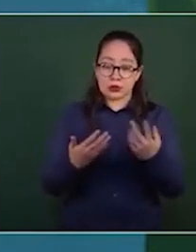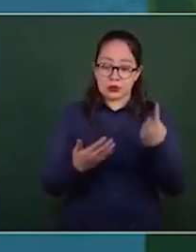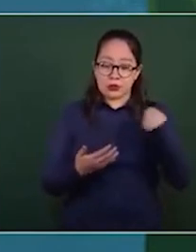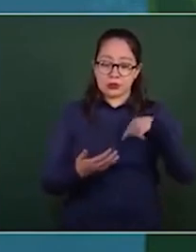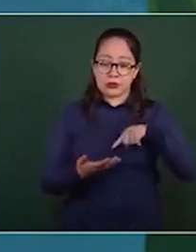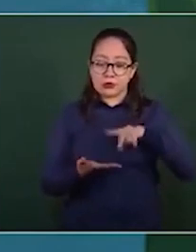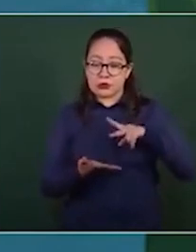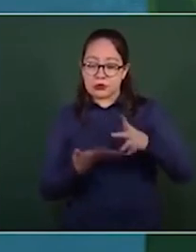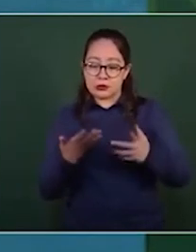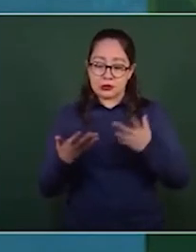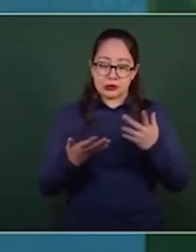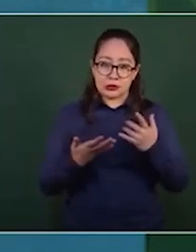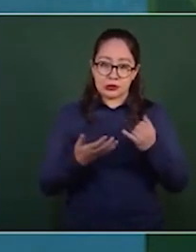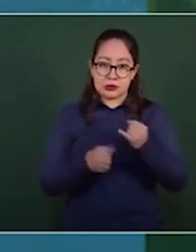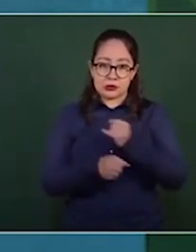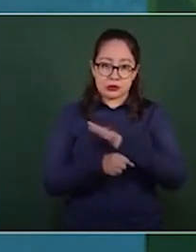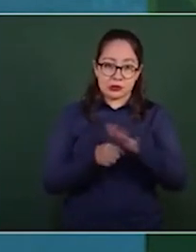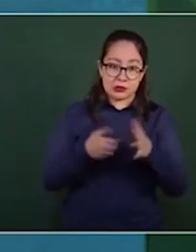como se está cumpliendo eso,